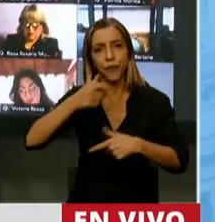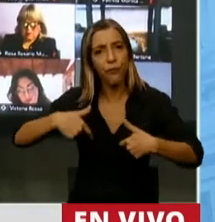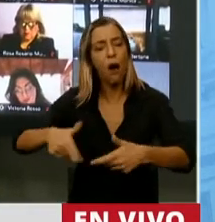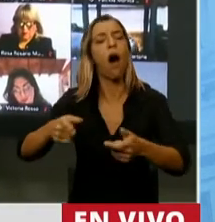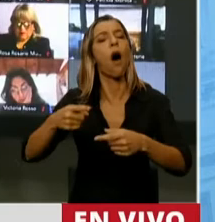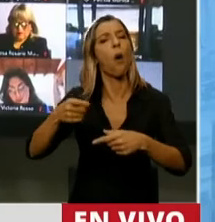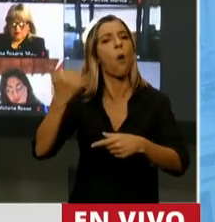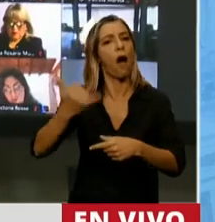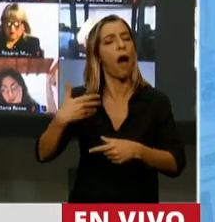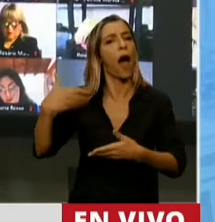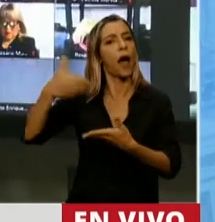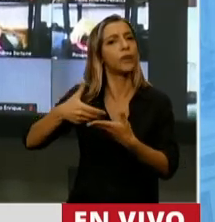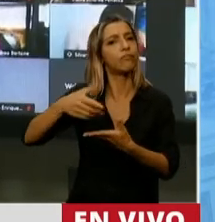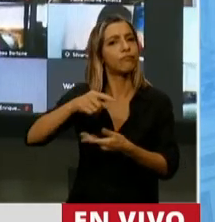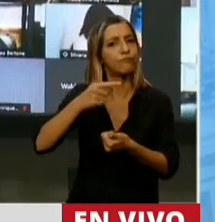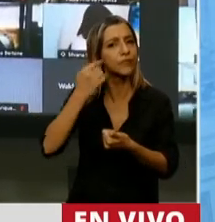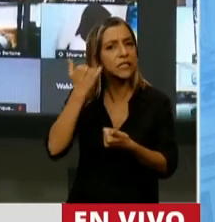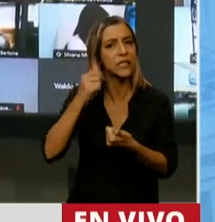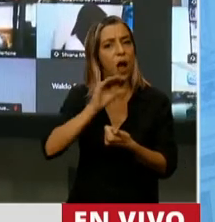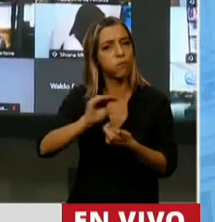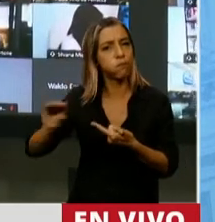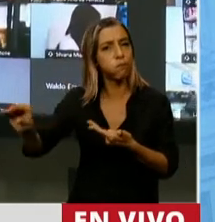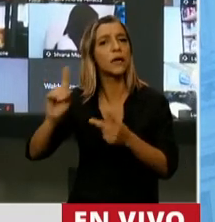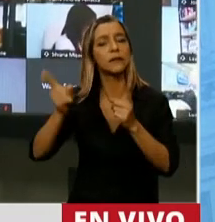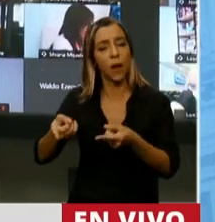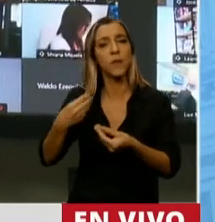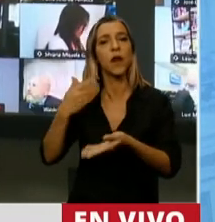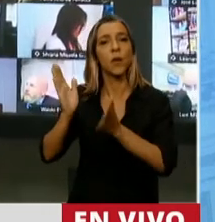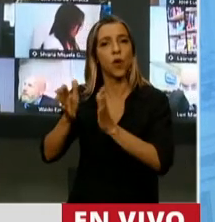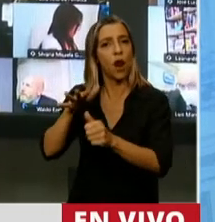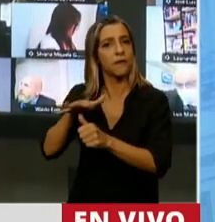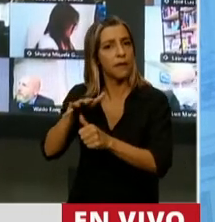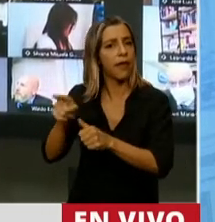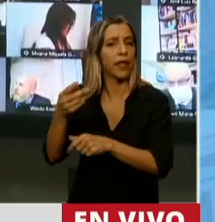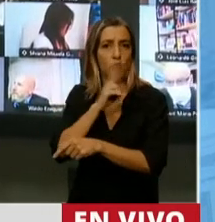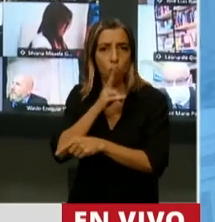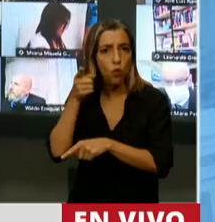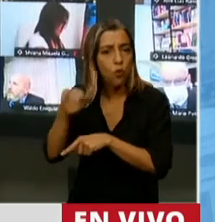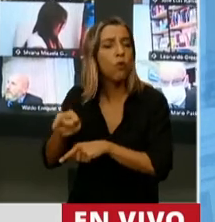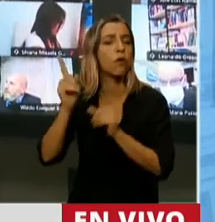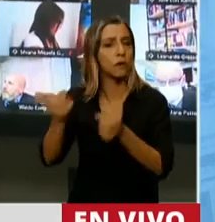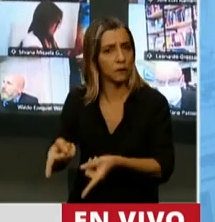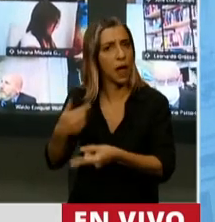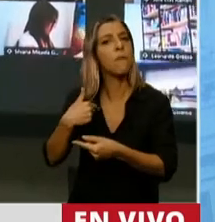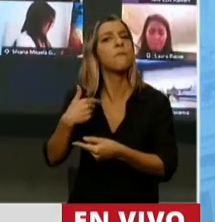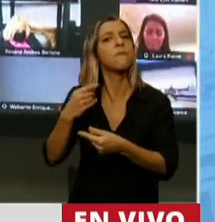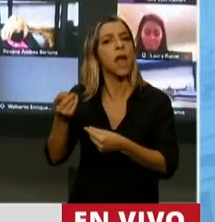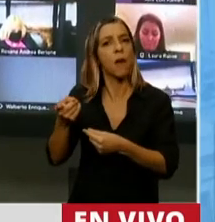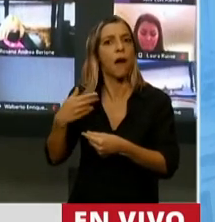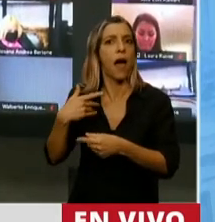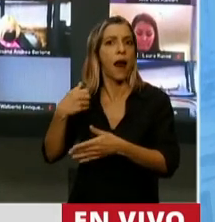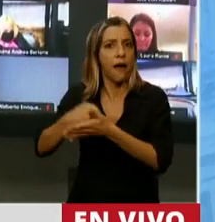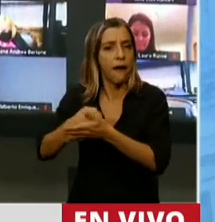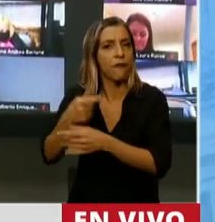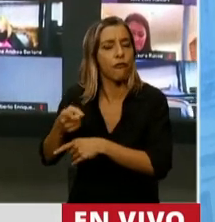contra la violencia hacia las mujeres. Al mismo tiempo, debo señalar que el presupuesto 20 a